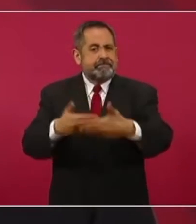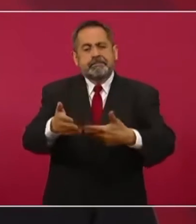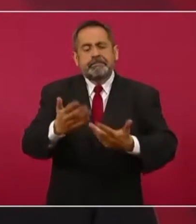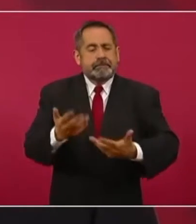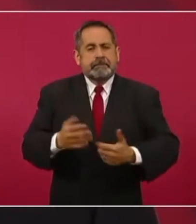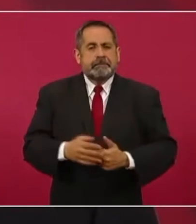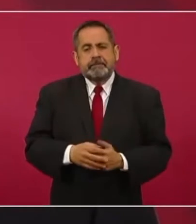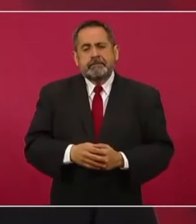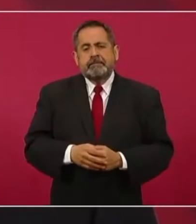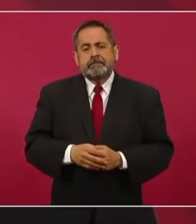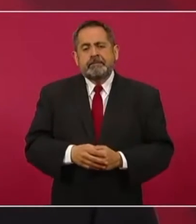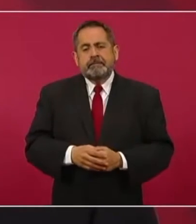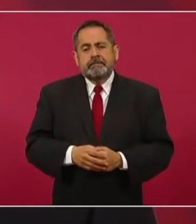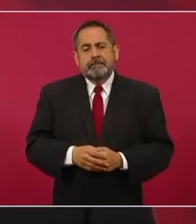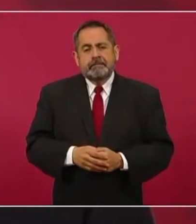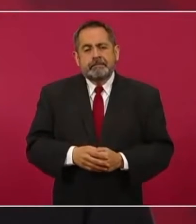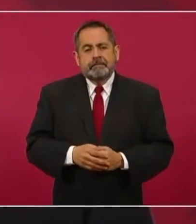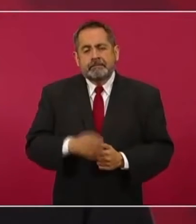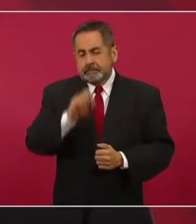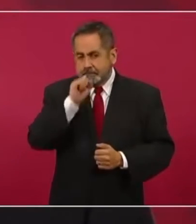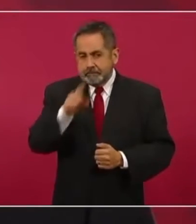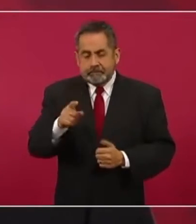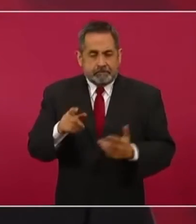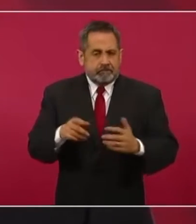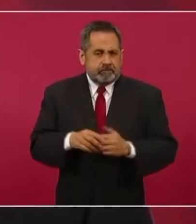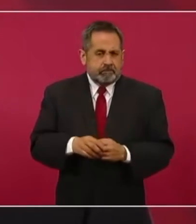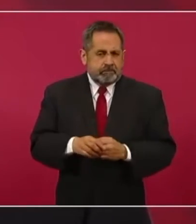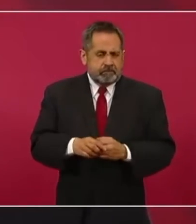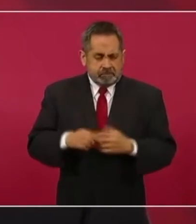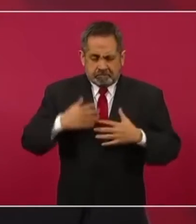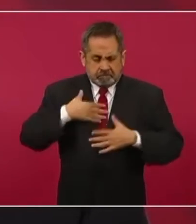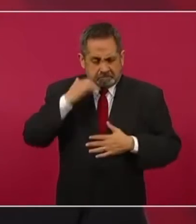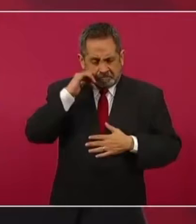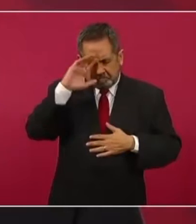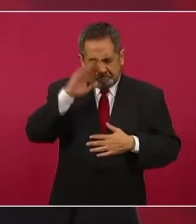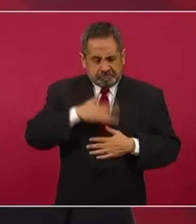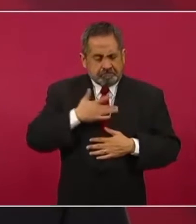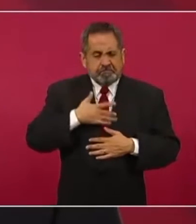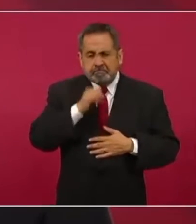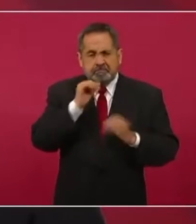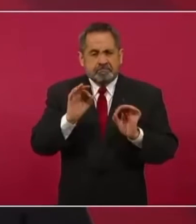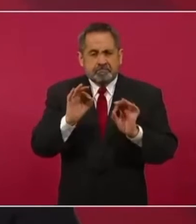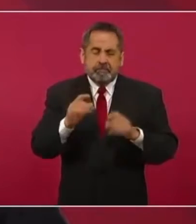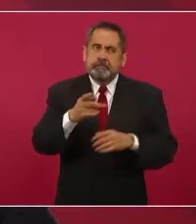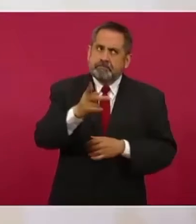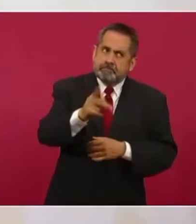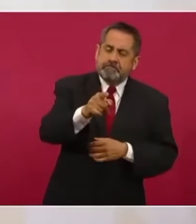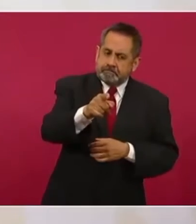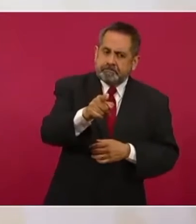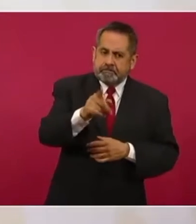no tengo síntomas, pero sí